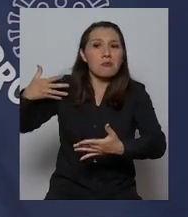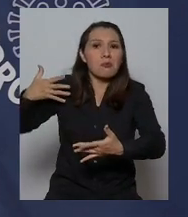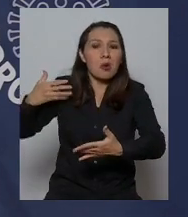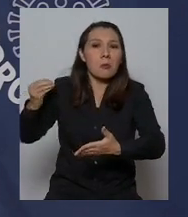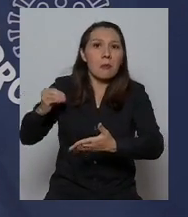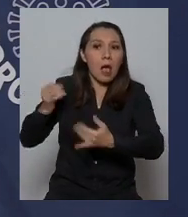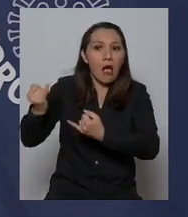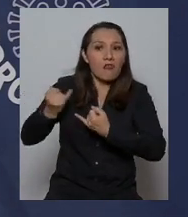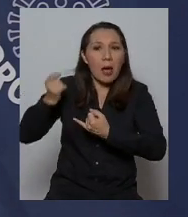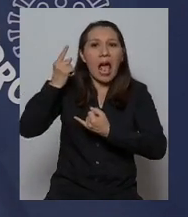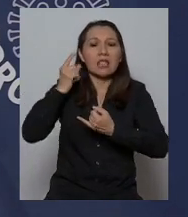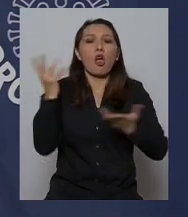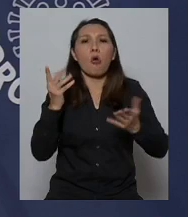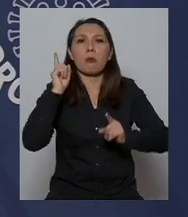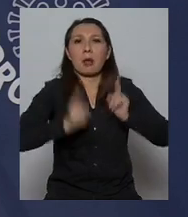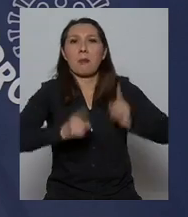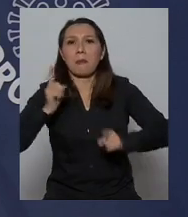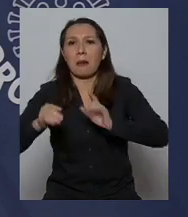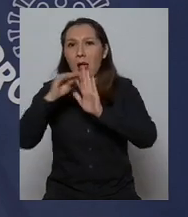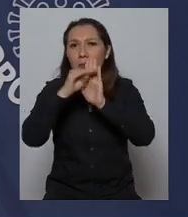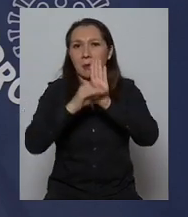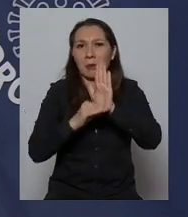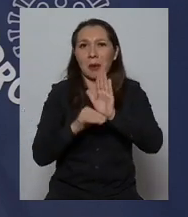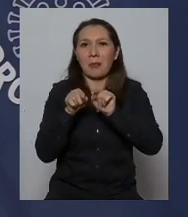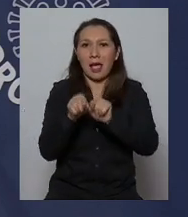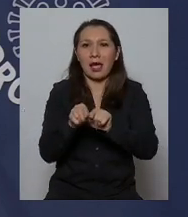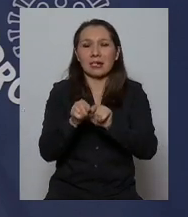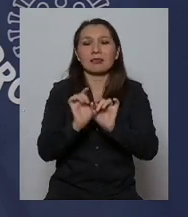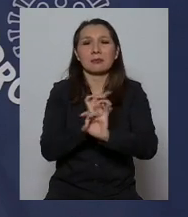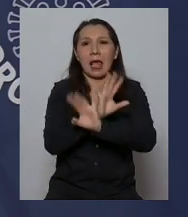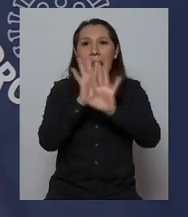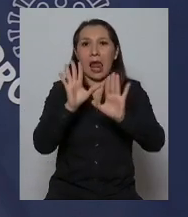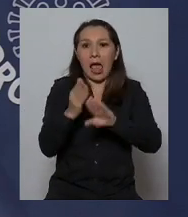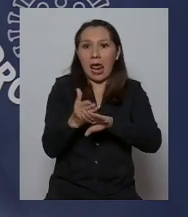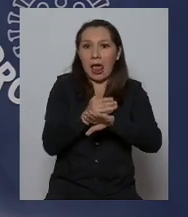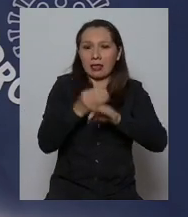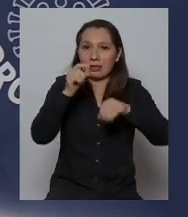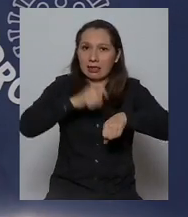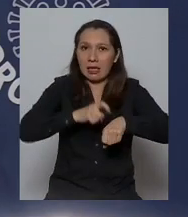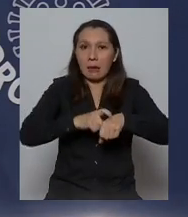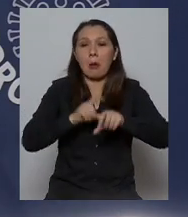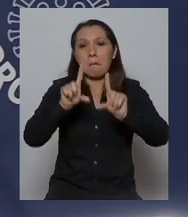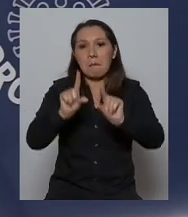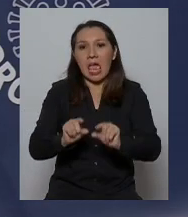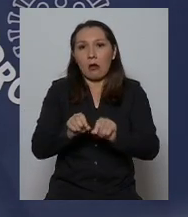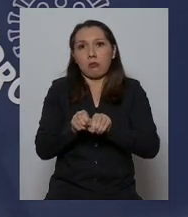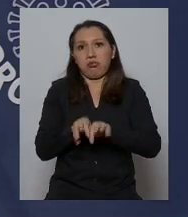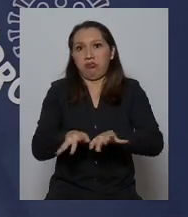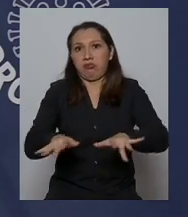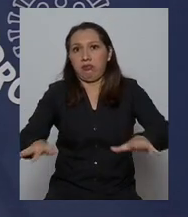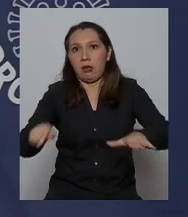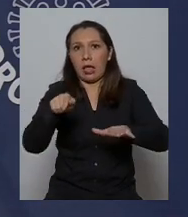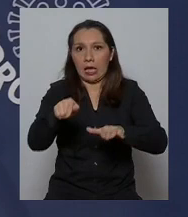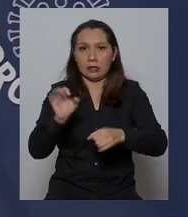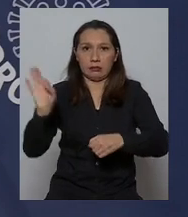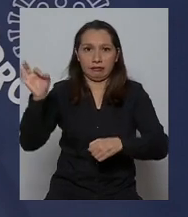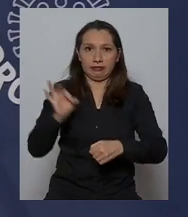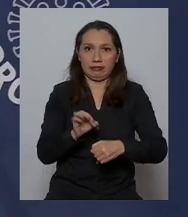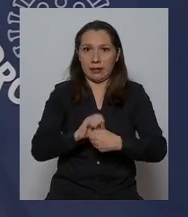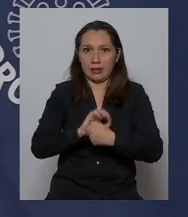punto de vista epidemiológico para seguir tomando las medidas en forma oportuno para disminuir la propagación de este virus